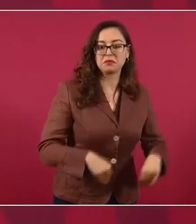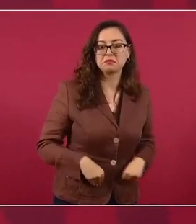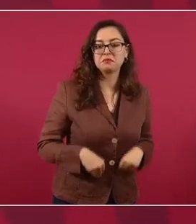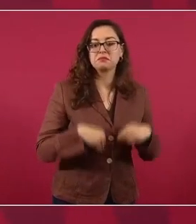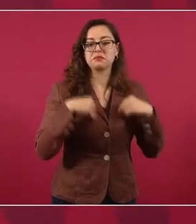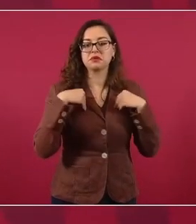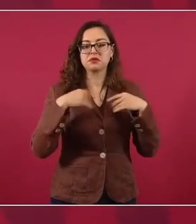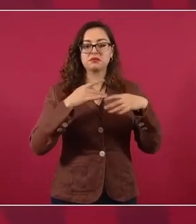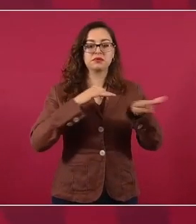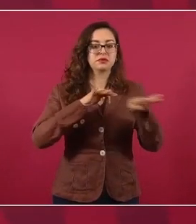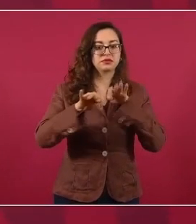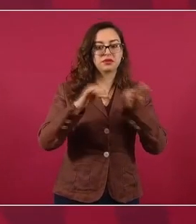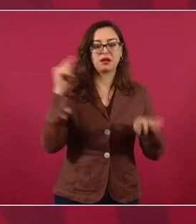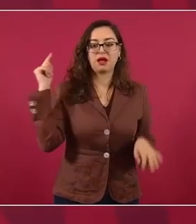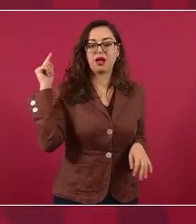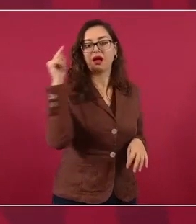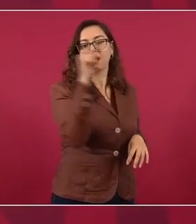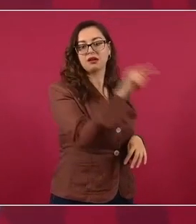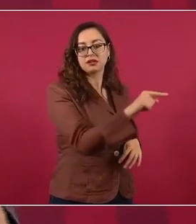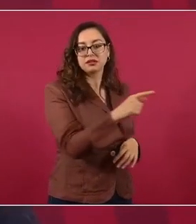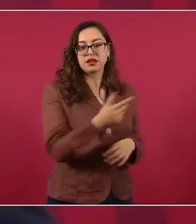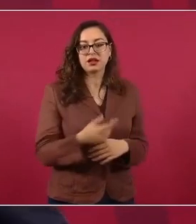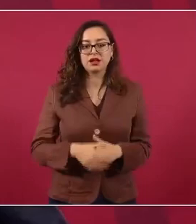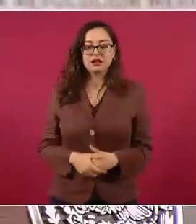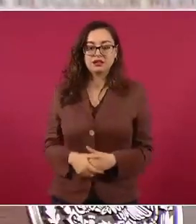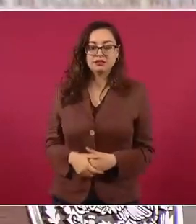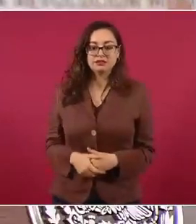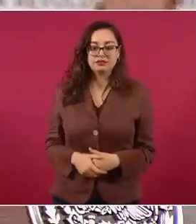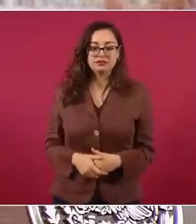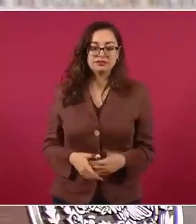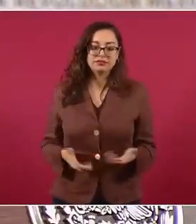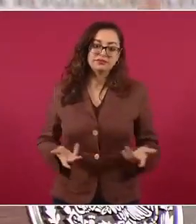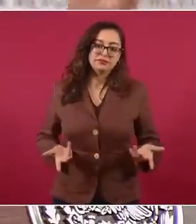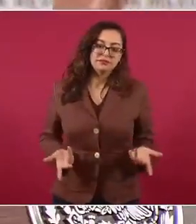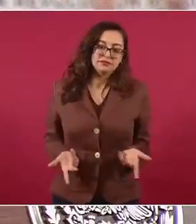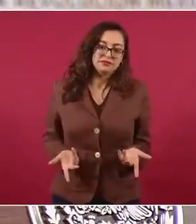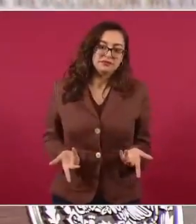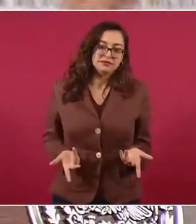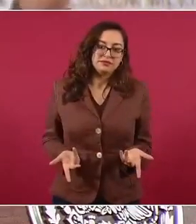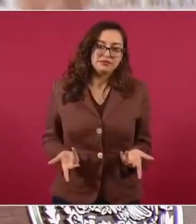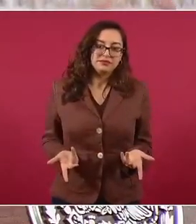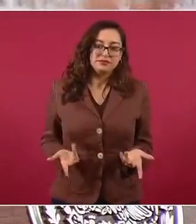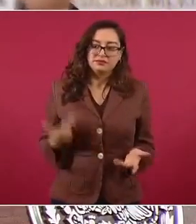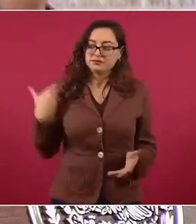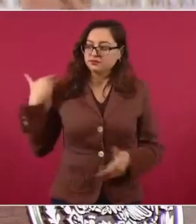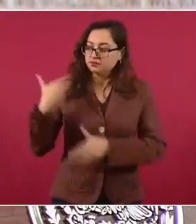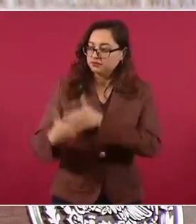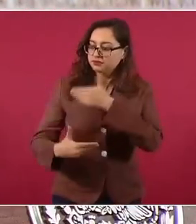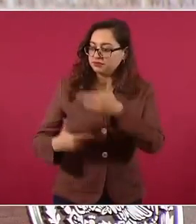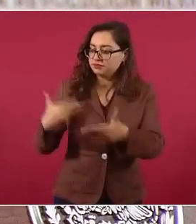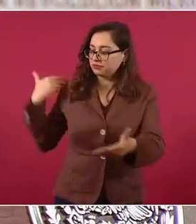Estados Unidos en todo este proceso,